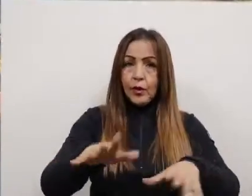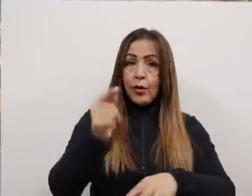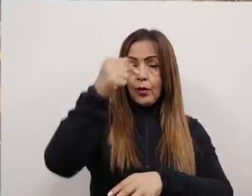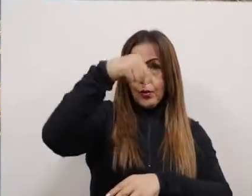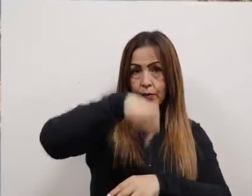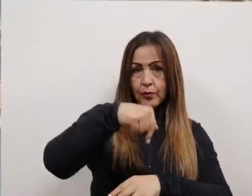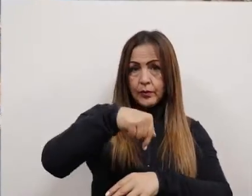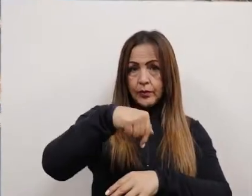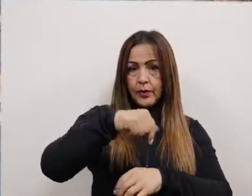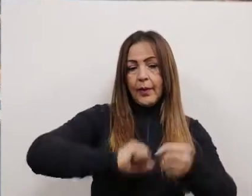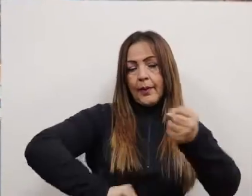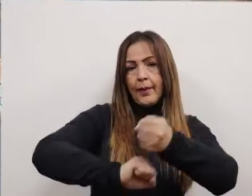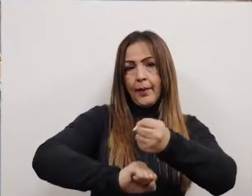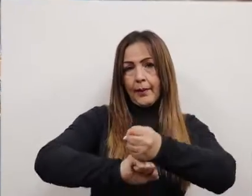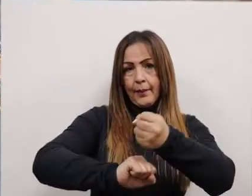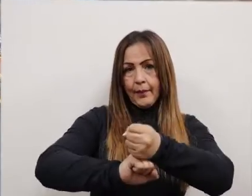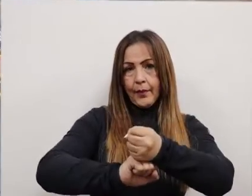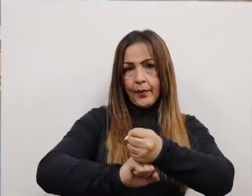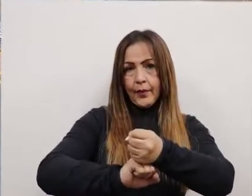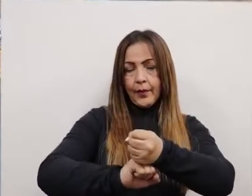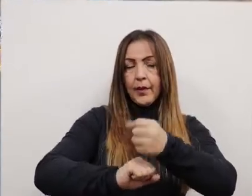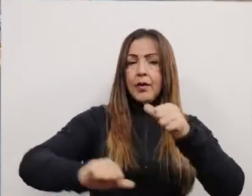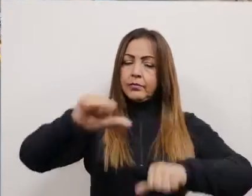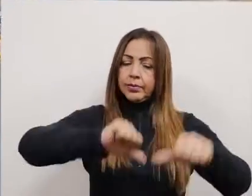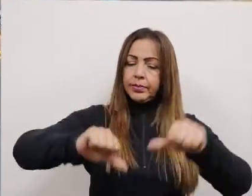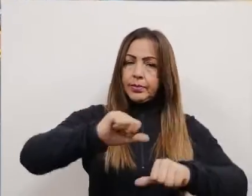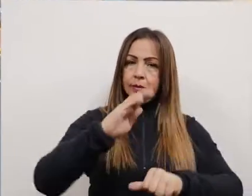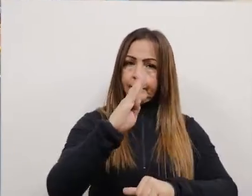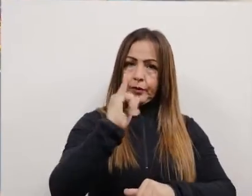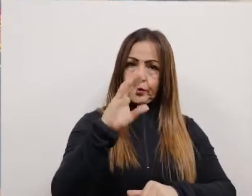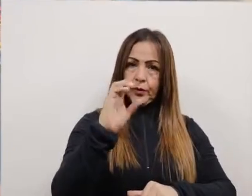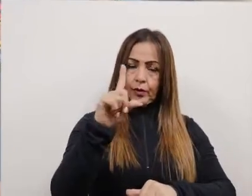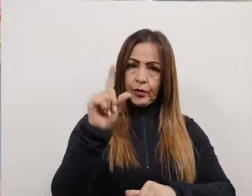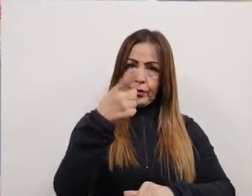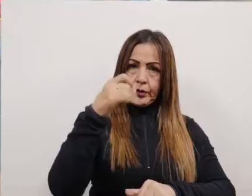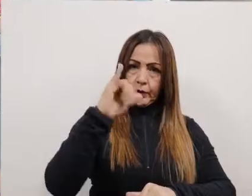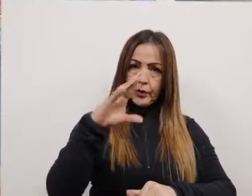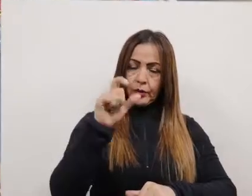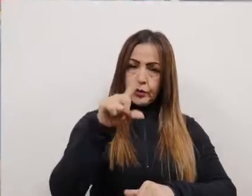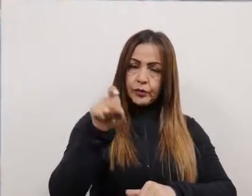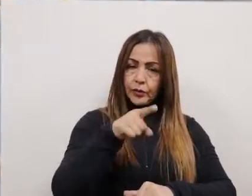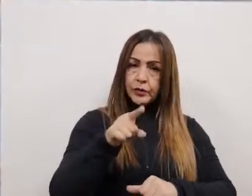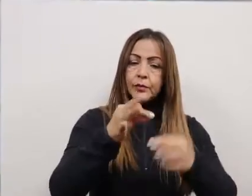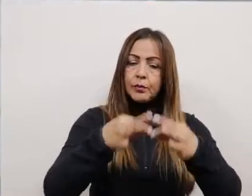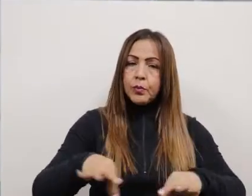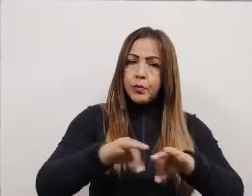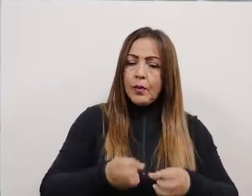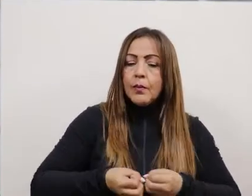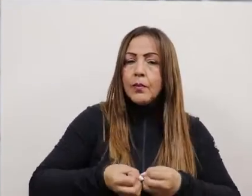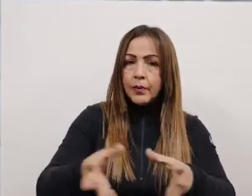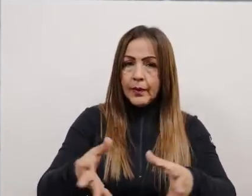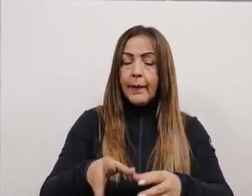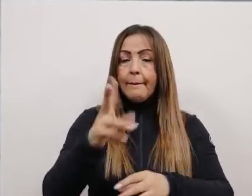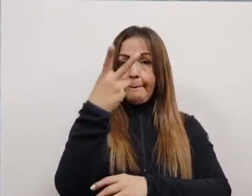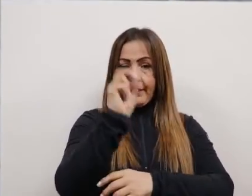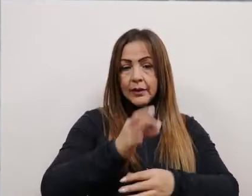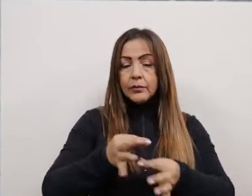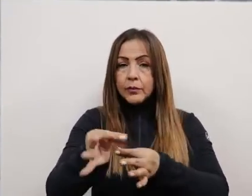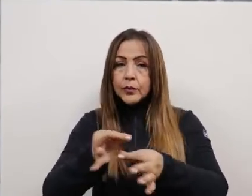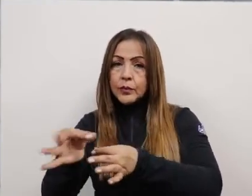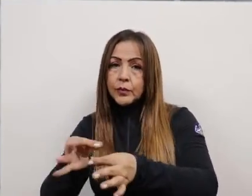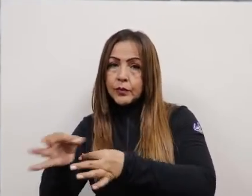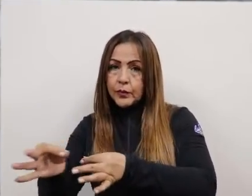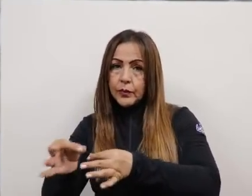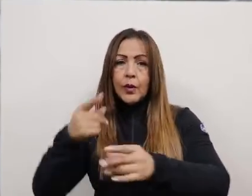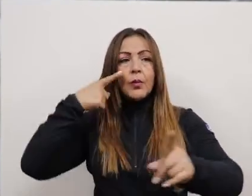referente regional. Hoy por hoy tenemos ya nuestro acopio regional de biológicos entregándole vacunación o